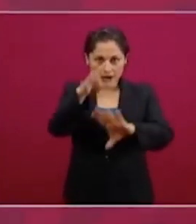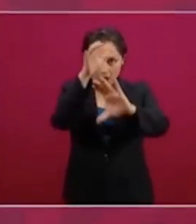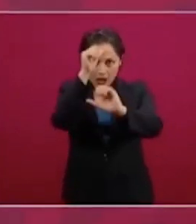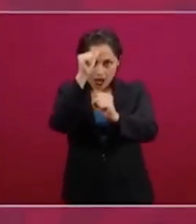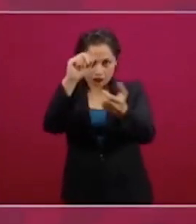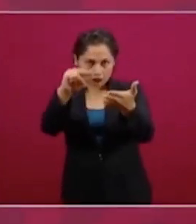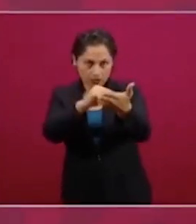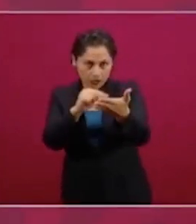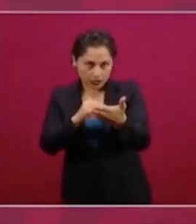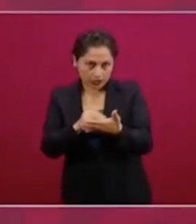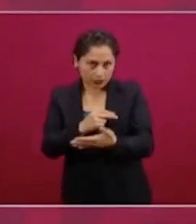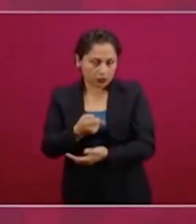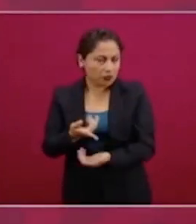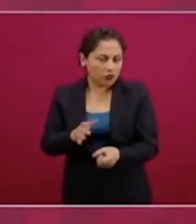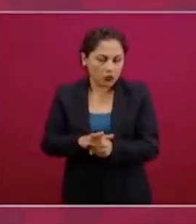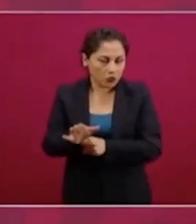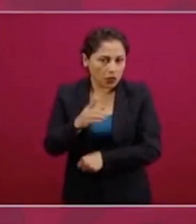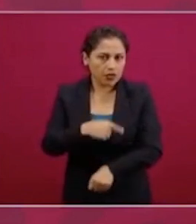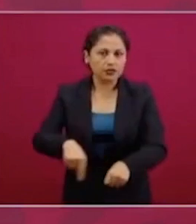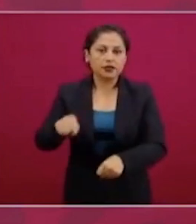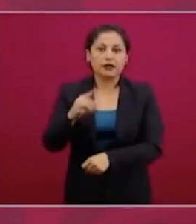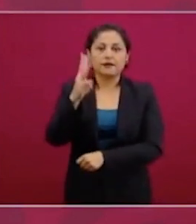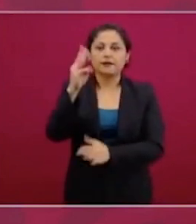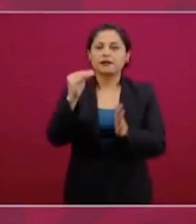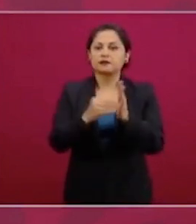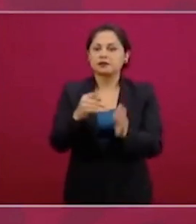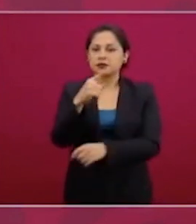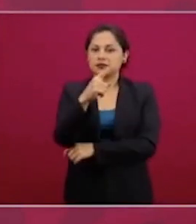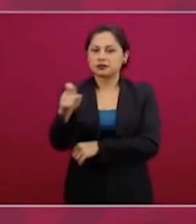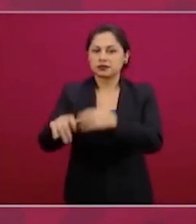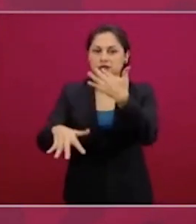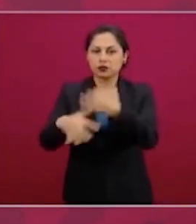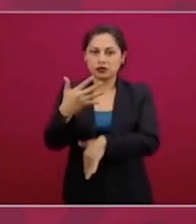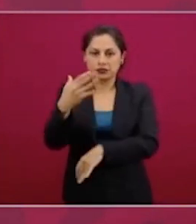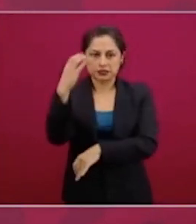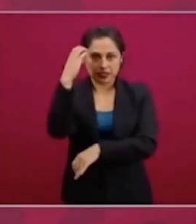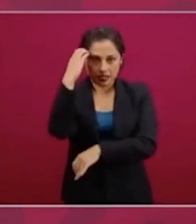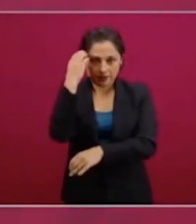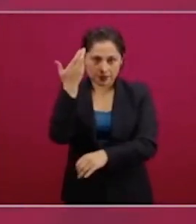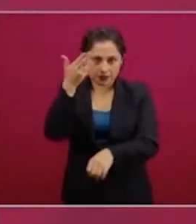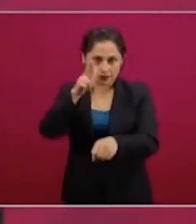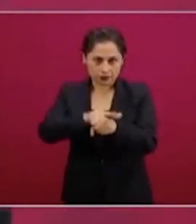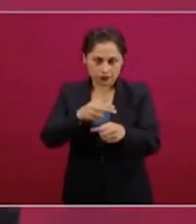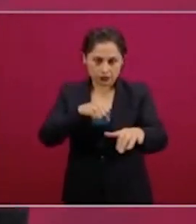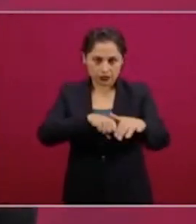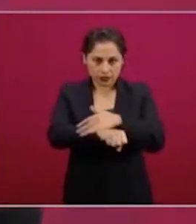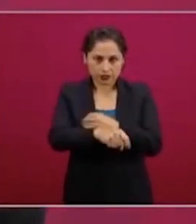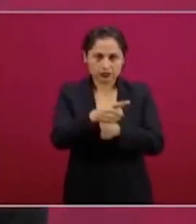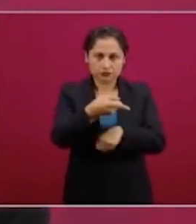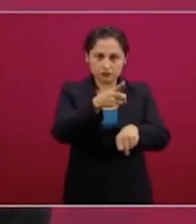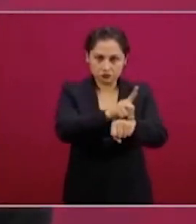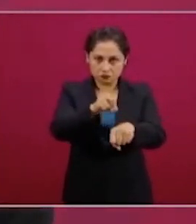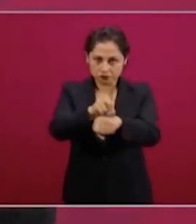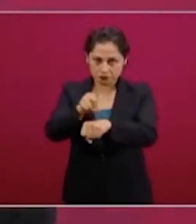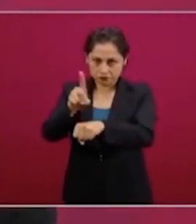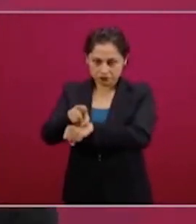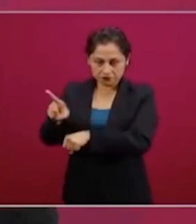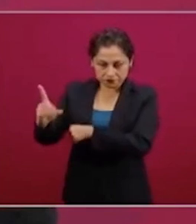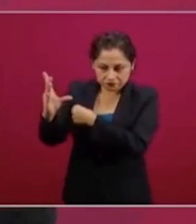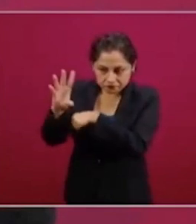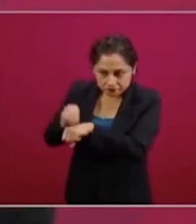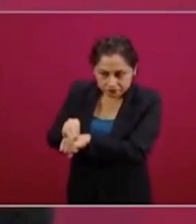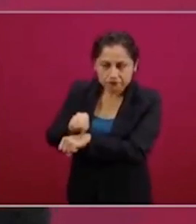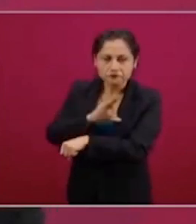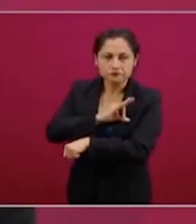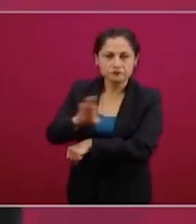síntesis son tres mil 115 camas todos los días destinados